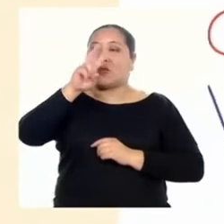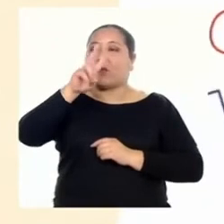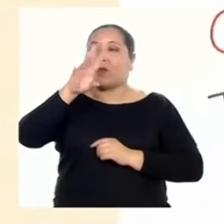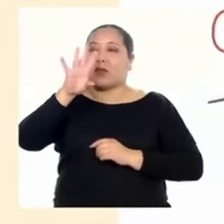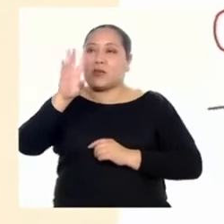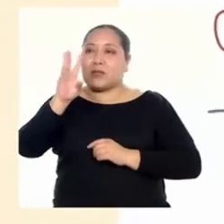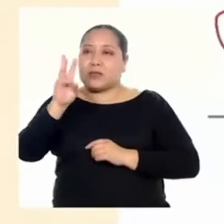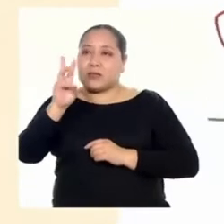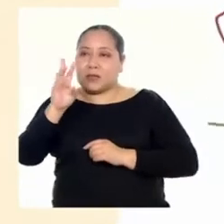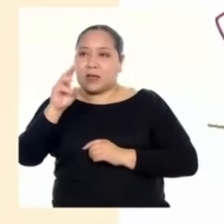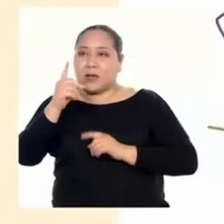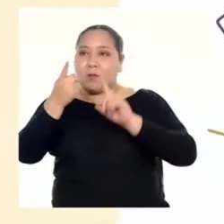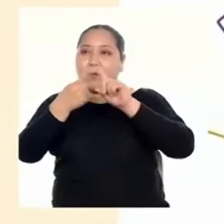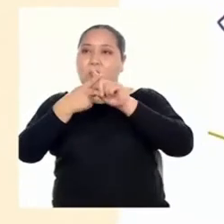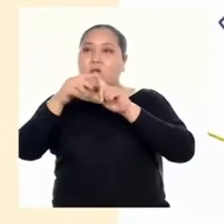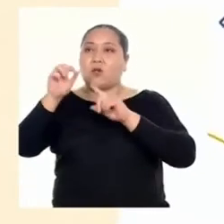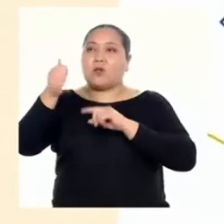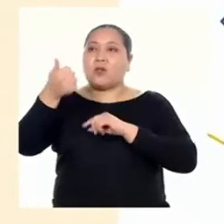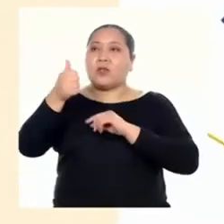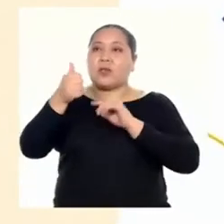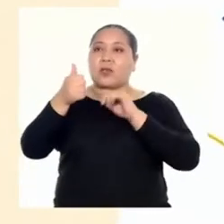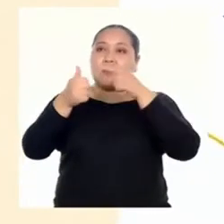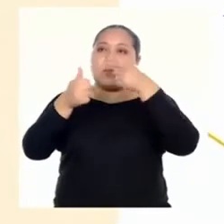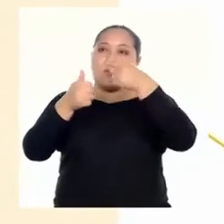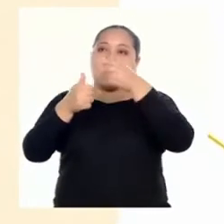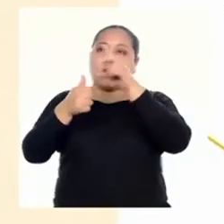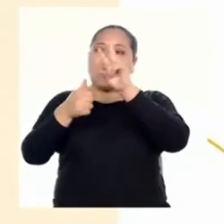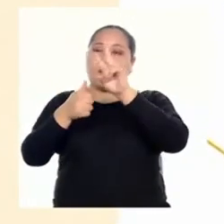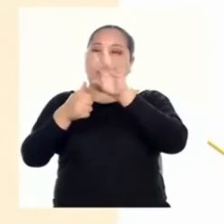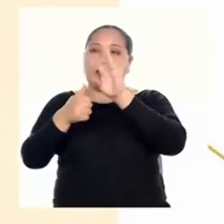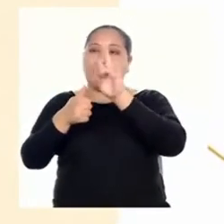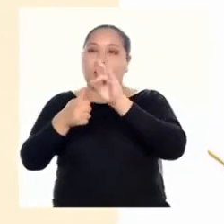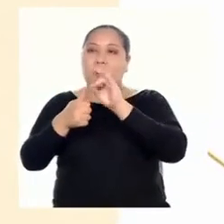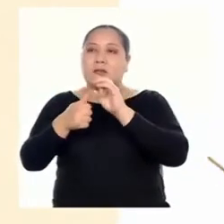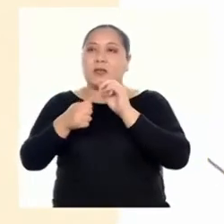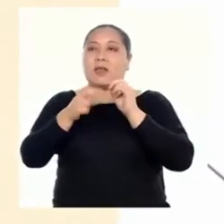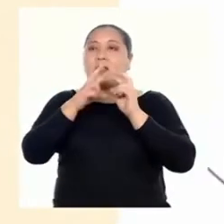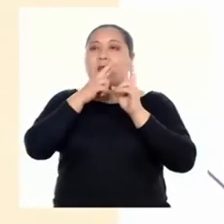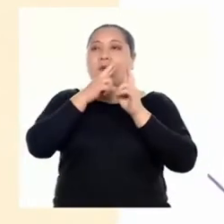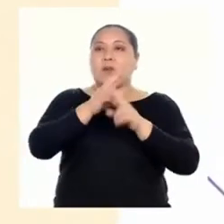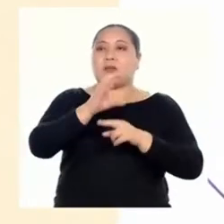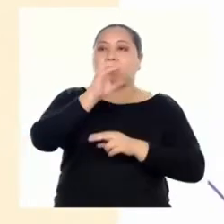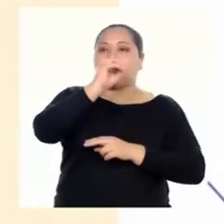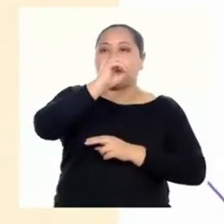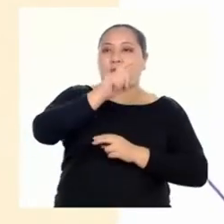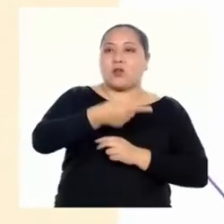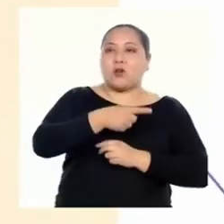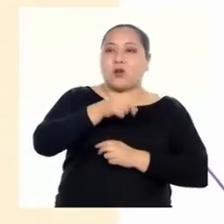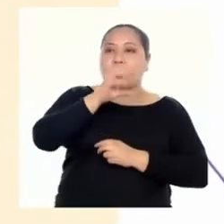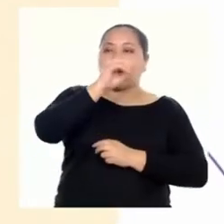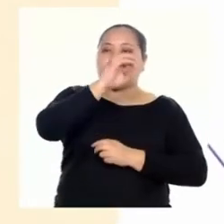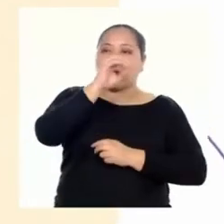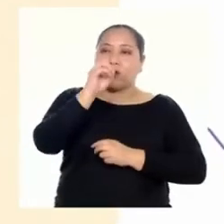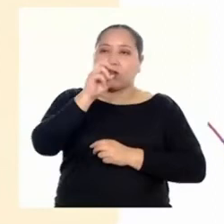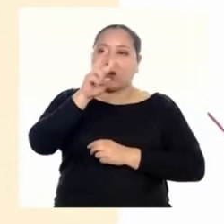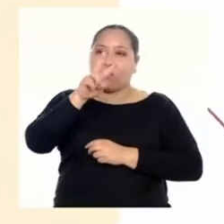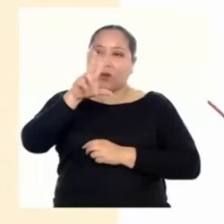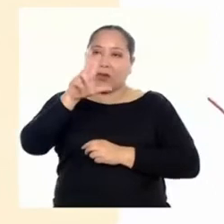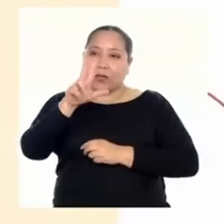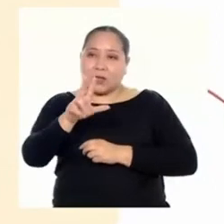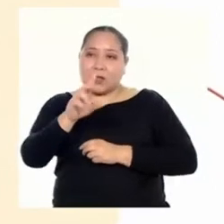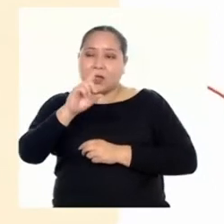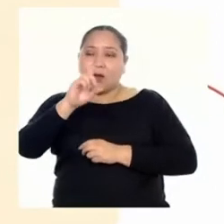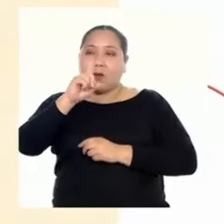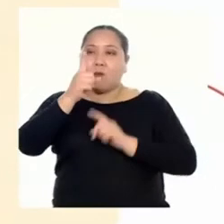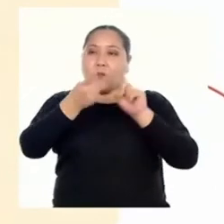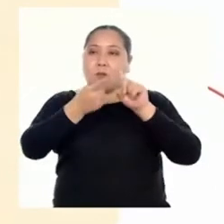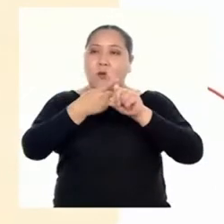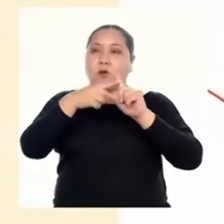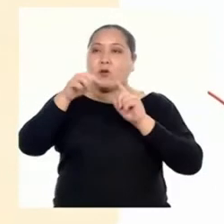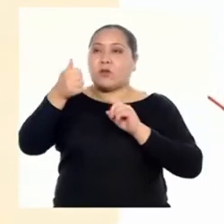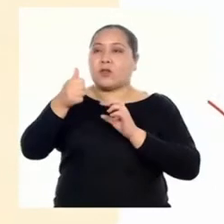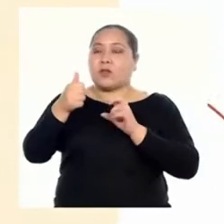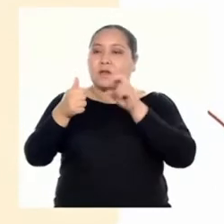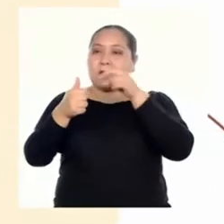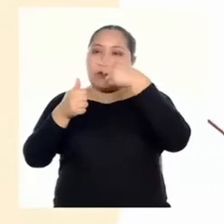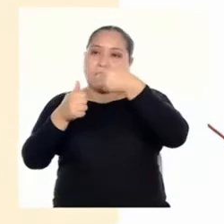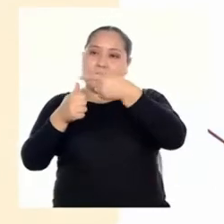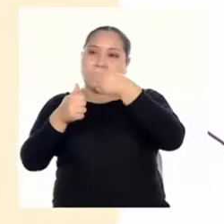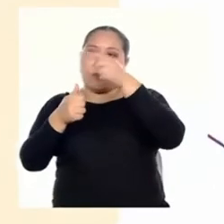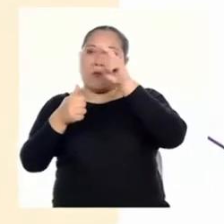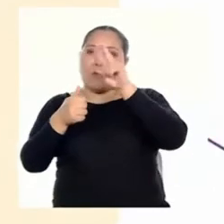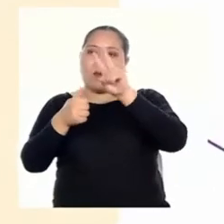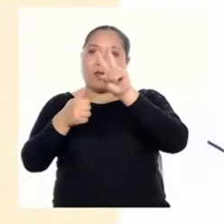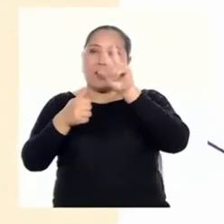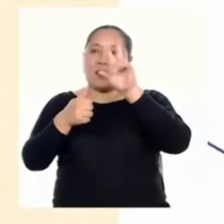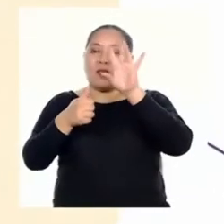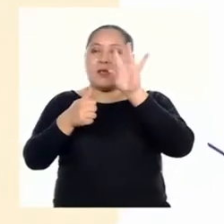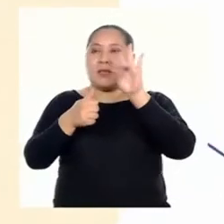elevado a la menos 27 nos da como resultado 0,23 diezmilésimos por 10 elevado a la menos 27.